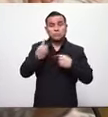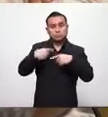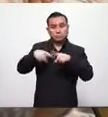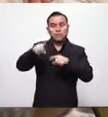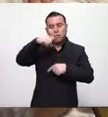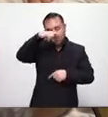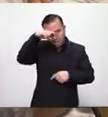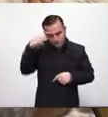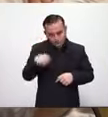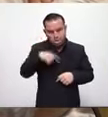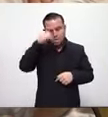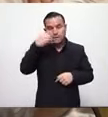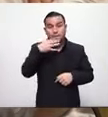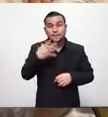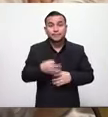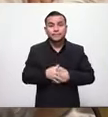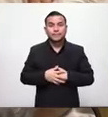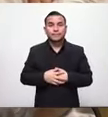que ir a trabajar